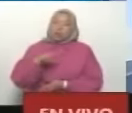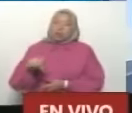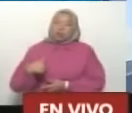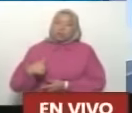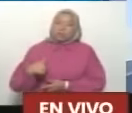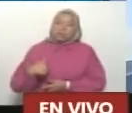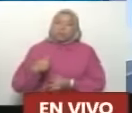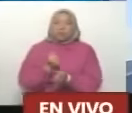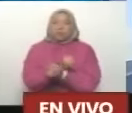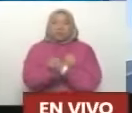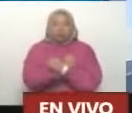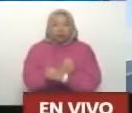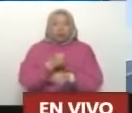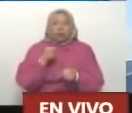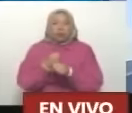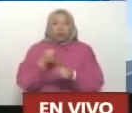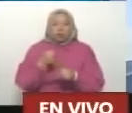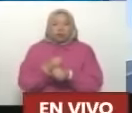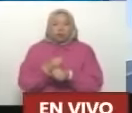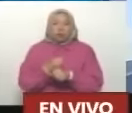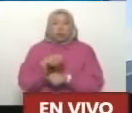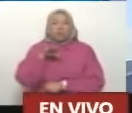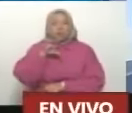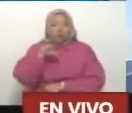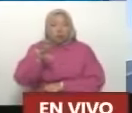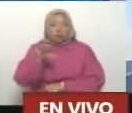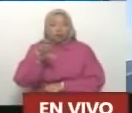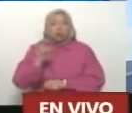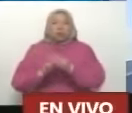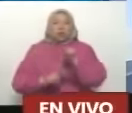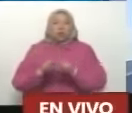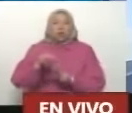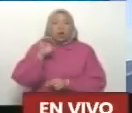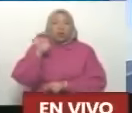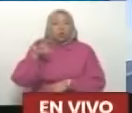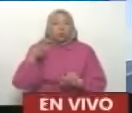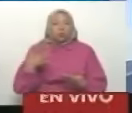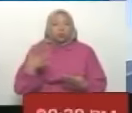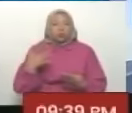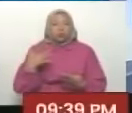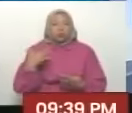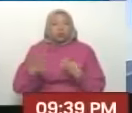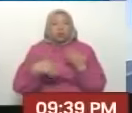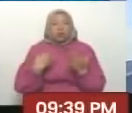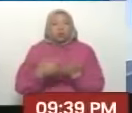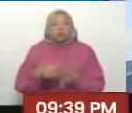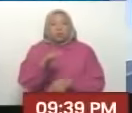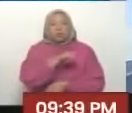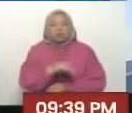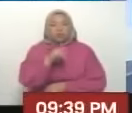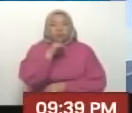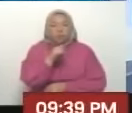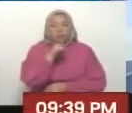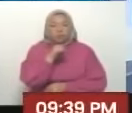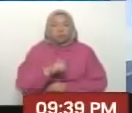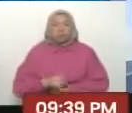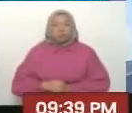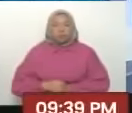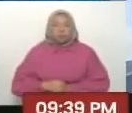Sembrar amor. Sembrar patria. Construir caminos. Y de esos caminos, ahí está.